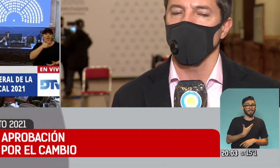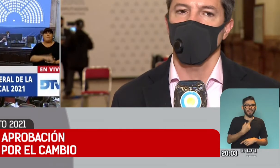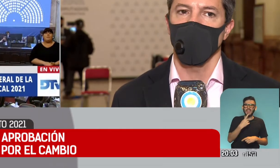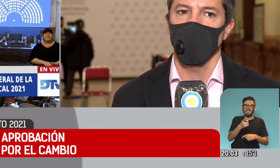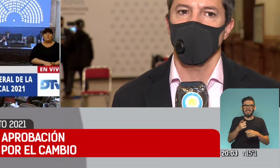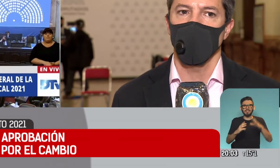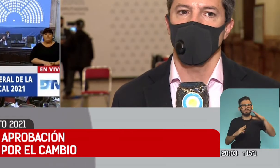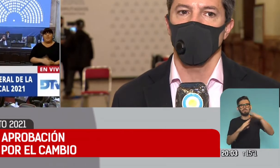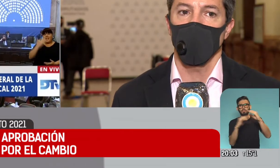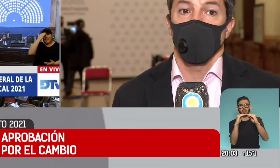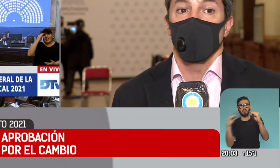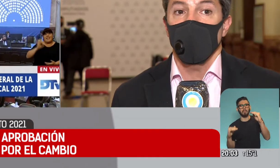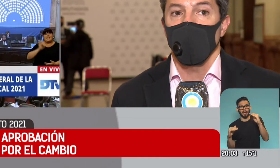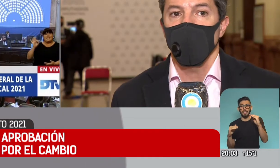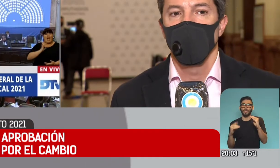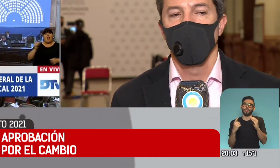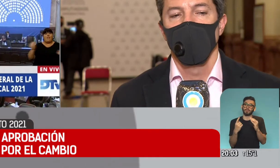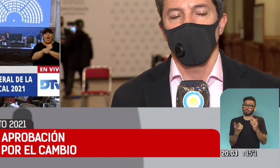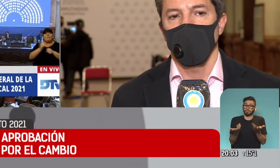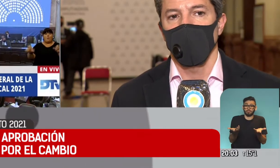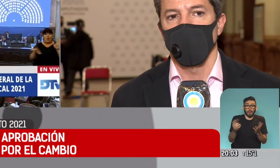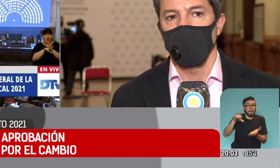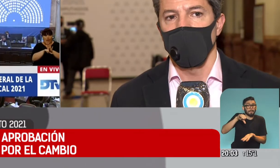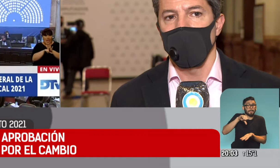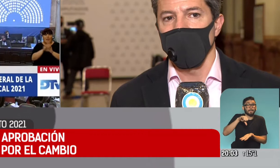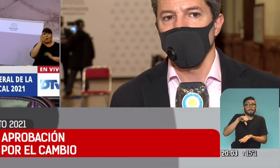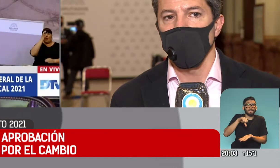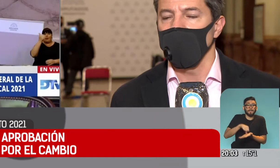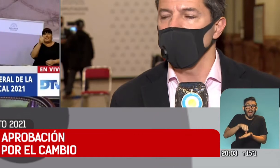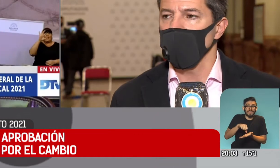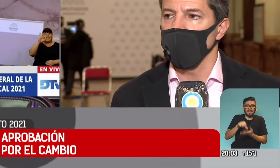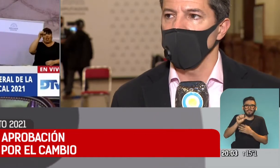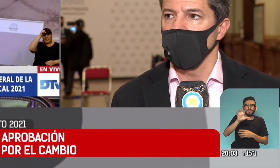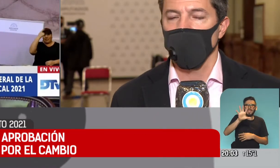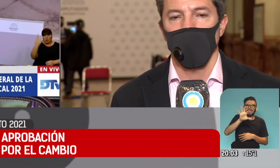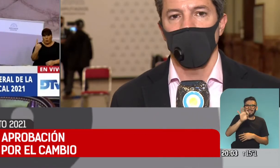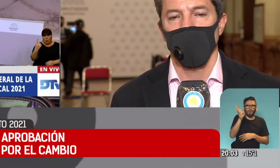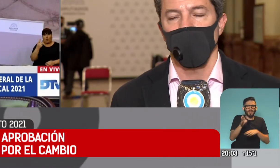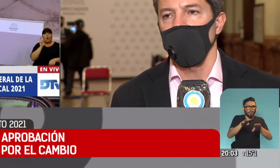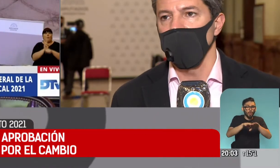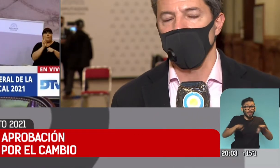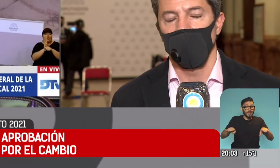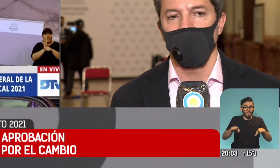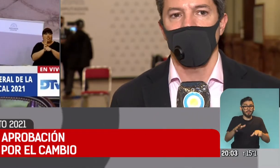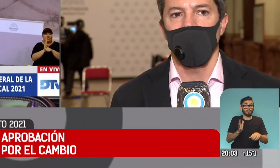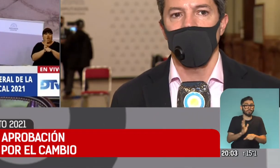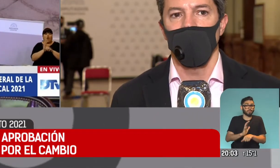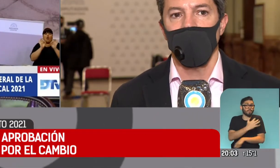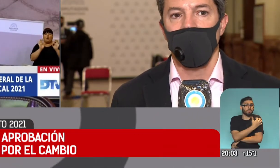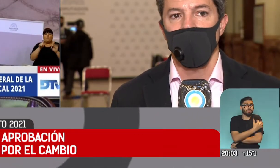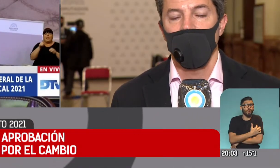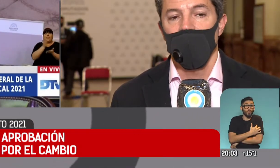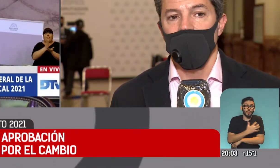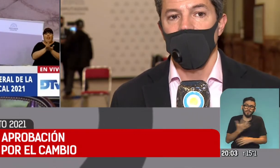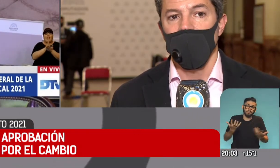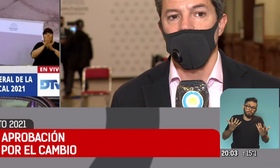priorizados en este presupuesto, en un país que tiene más del 50% de los niños por debajo de la línea de